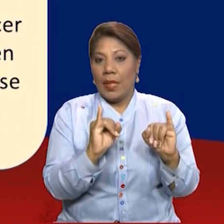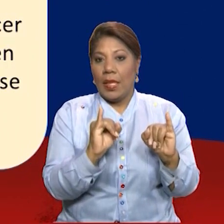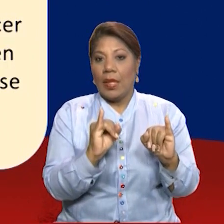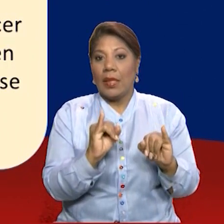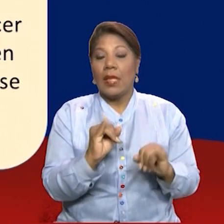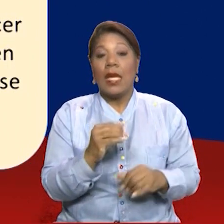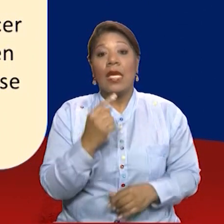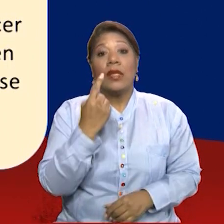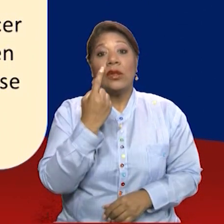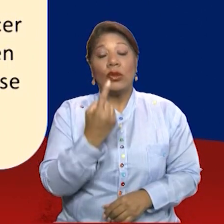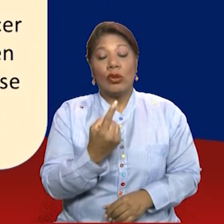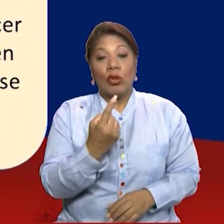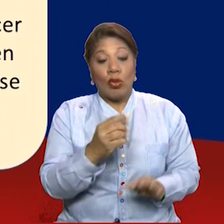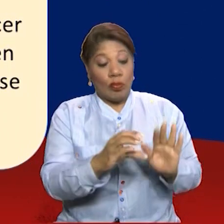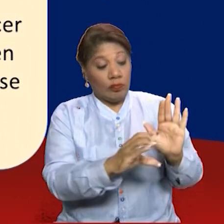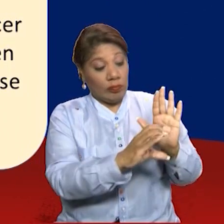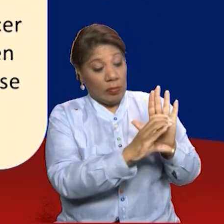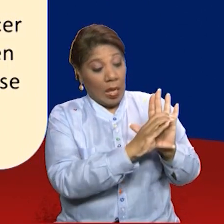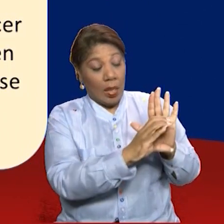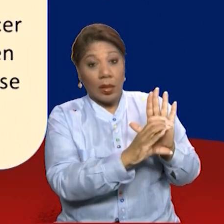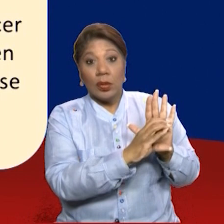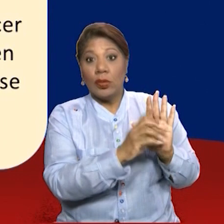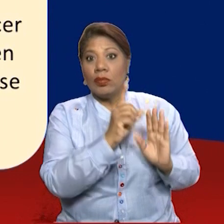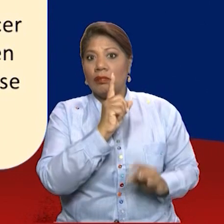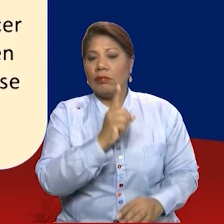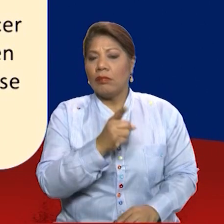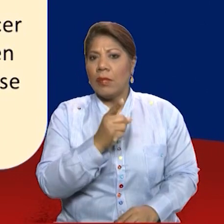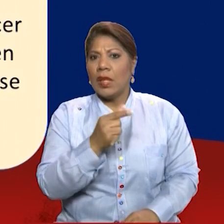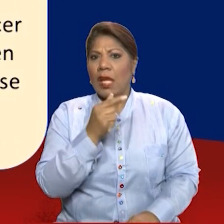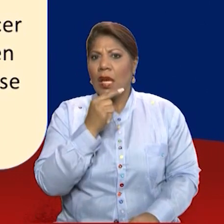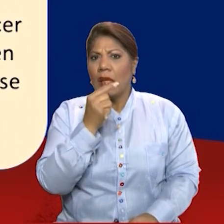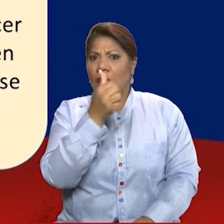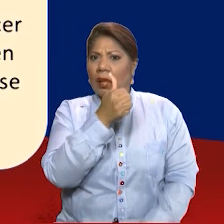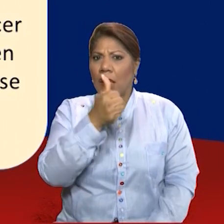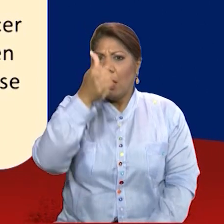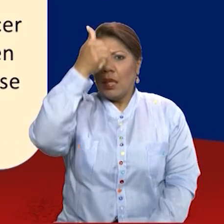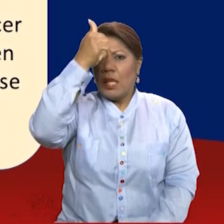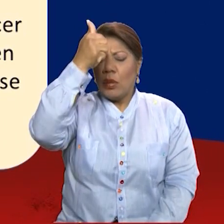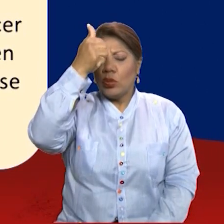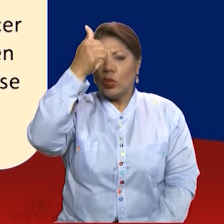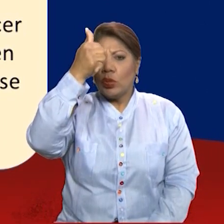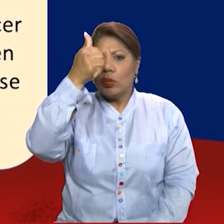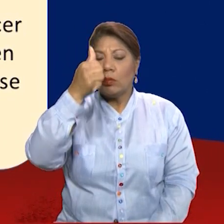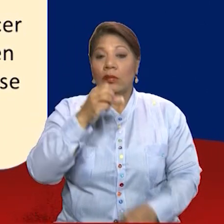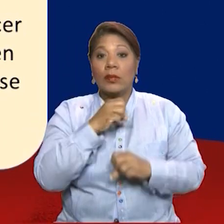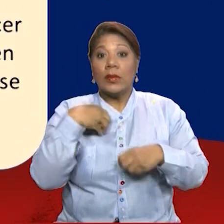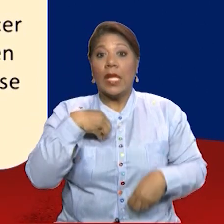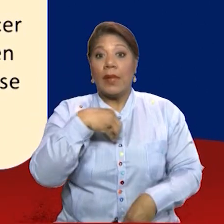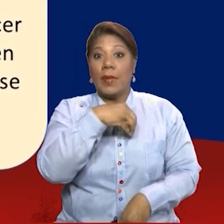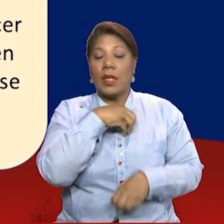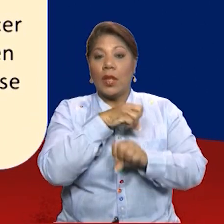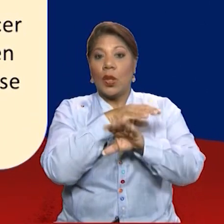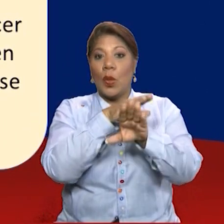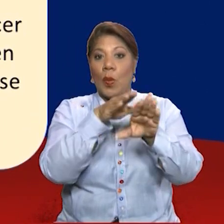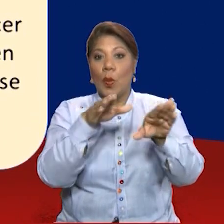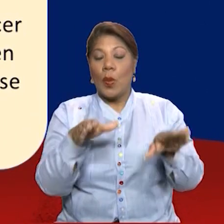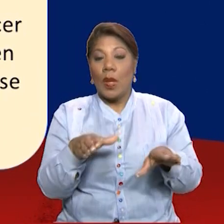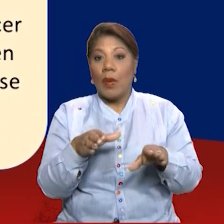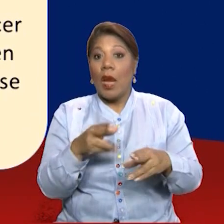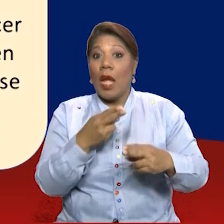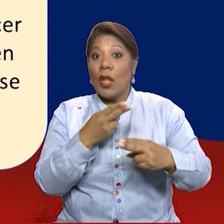facultad constitucional. ¿Y quién es la máxima autoridad del Ministerio Público? Es el